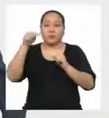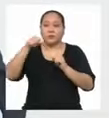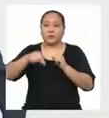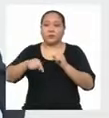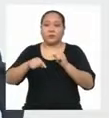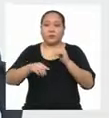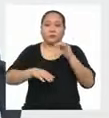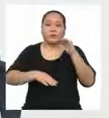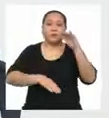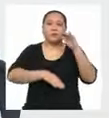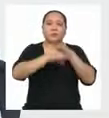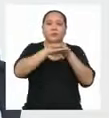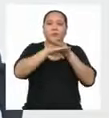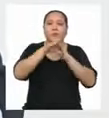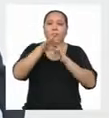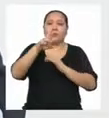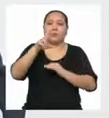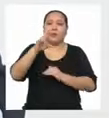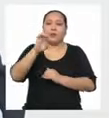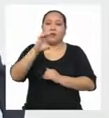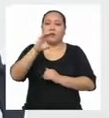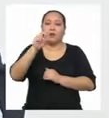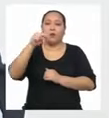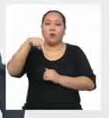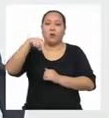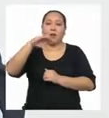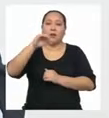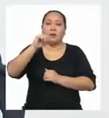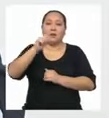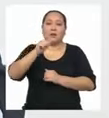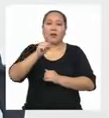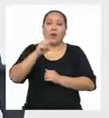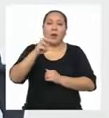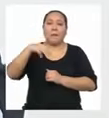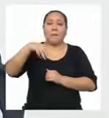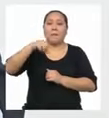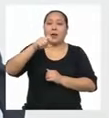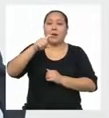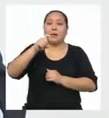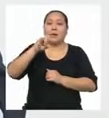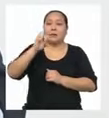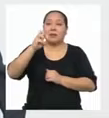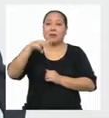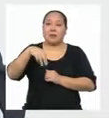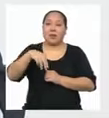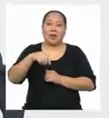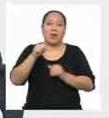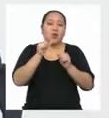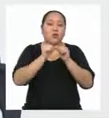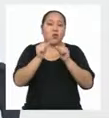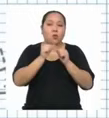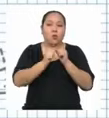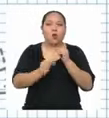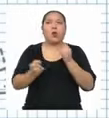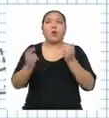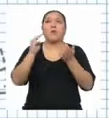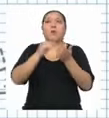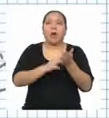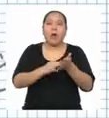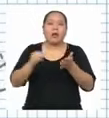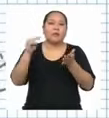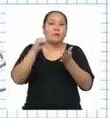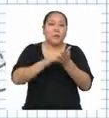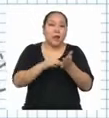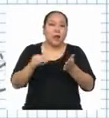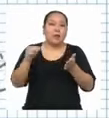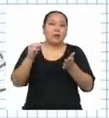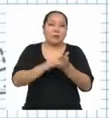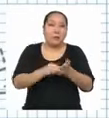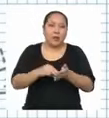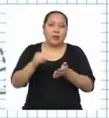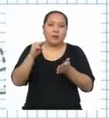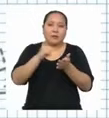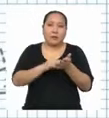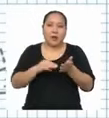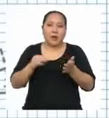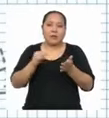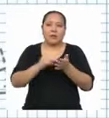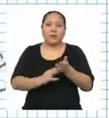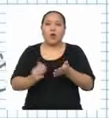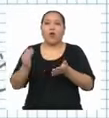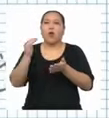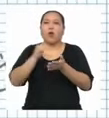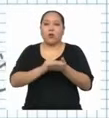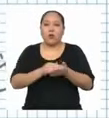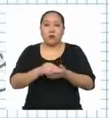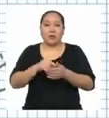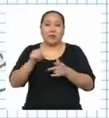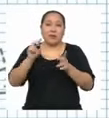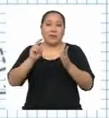máxima En otras palabras, es el valor que más se repite Ojo, que puede suceder que